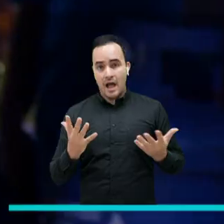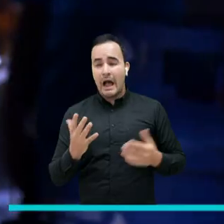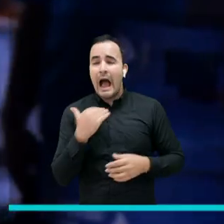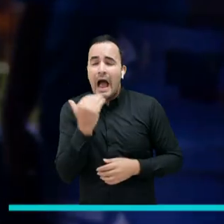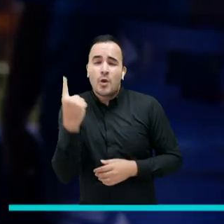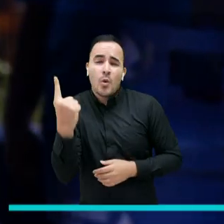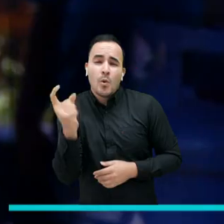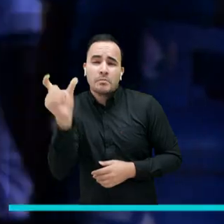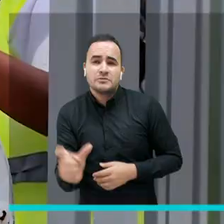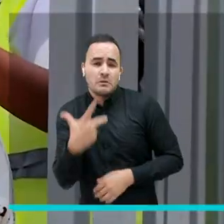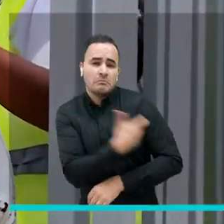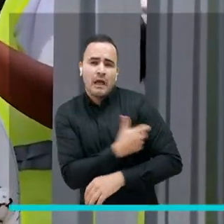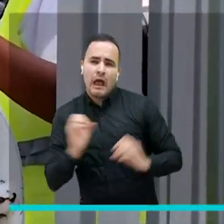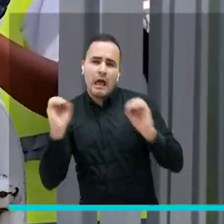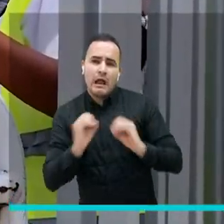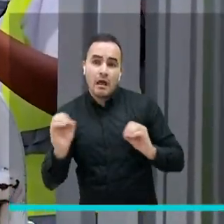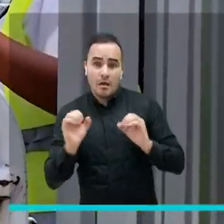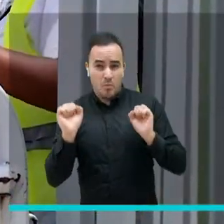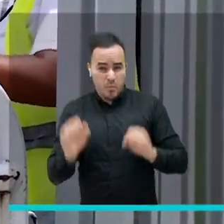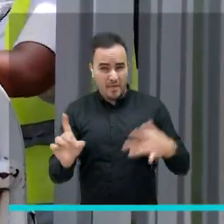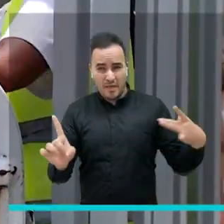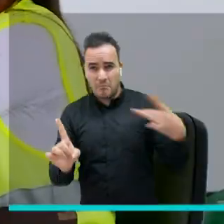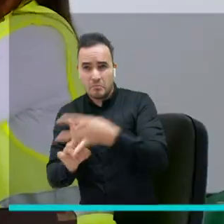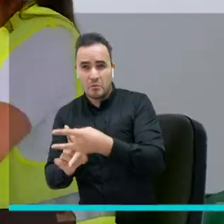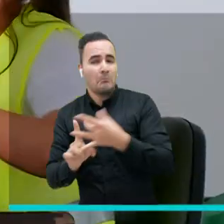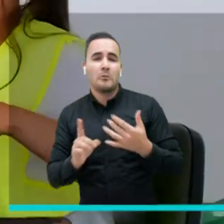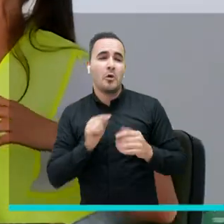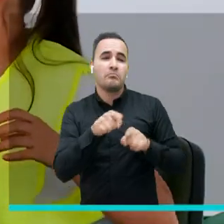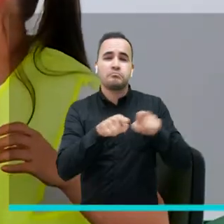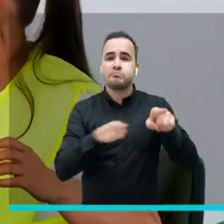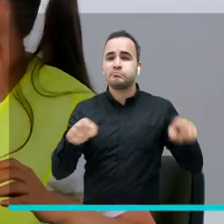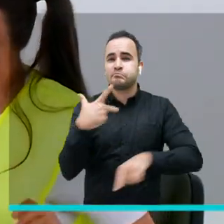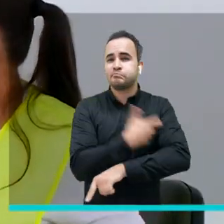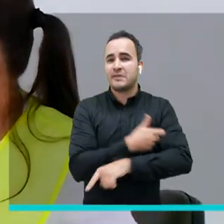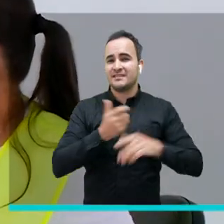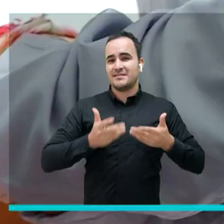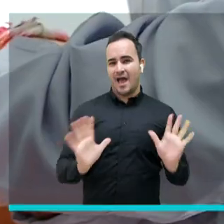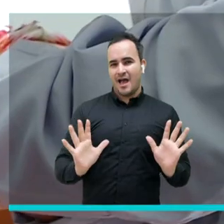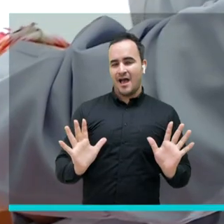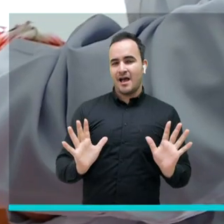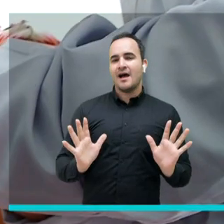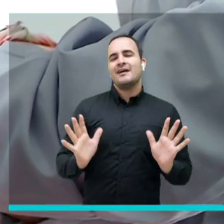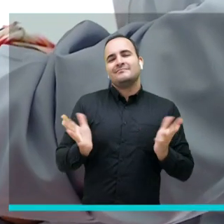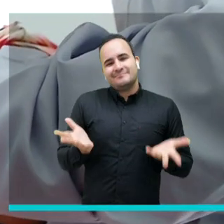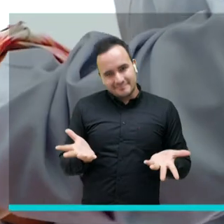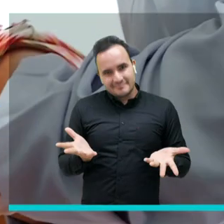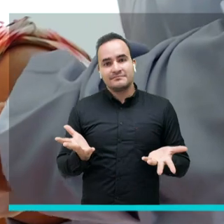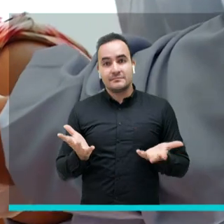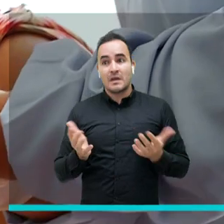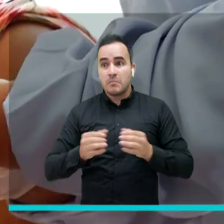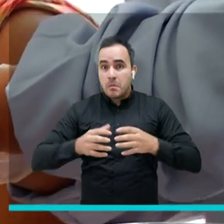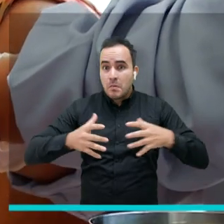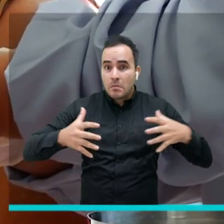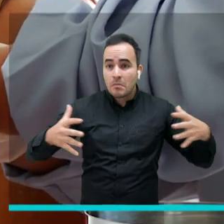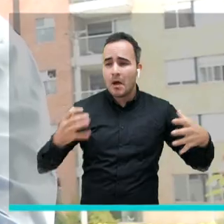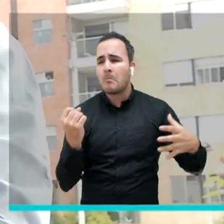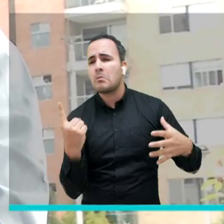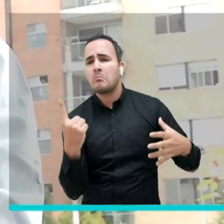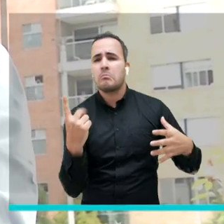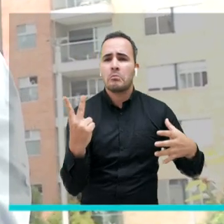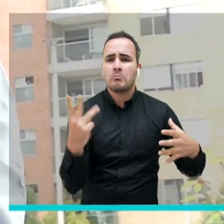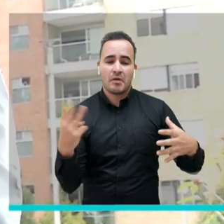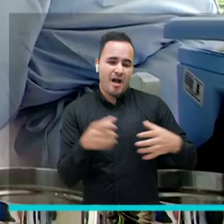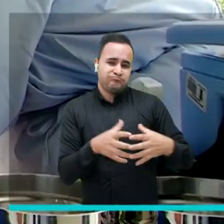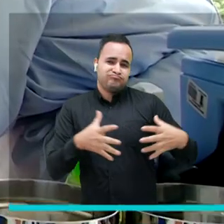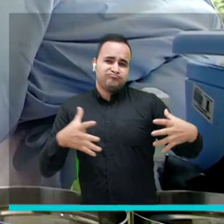menos probabilidad de encontrarse con alguien infectado. Entonces se da, digamos, una disminución importante en el riesgo de transmisión